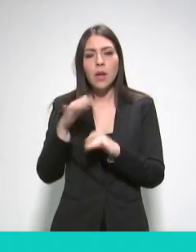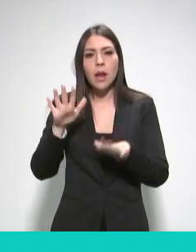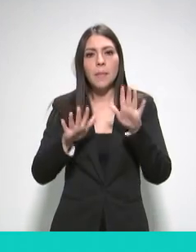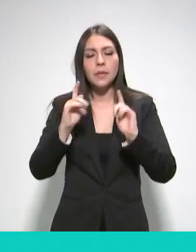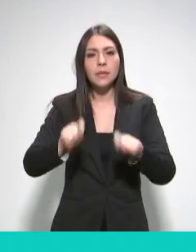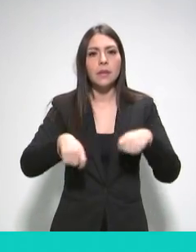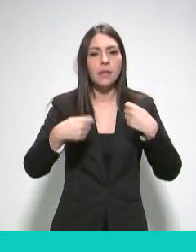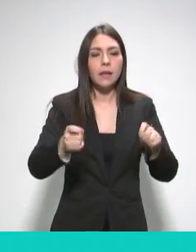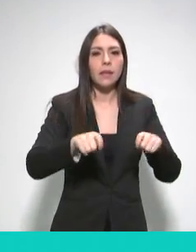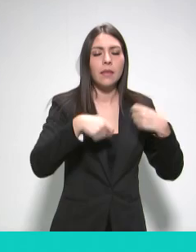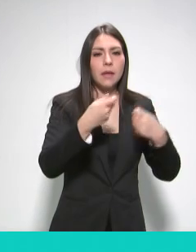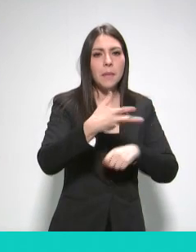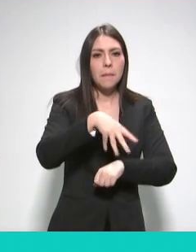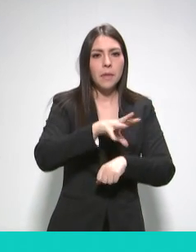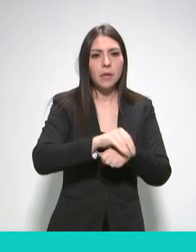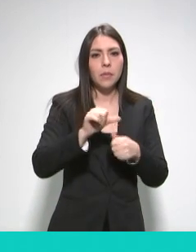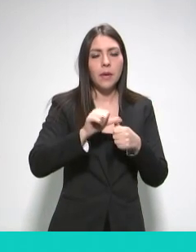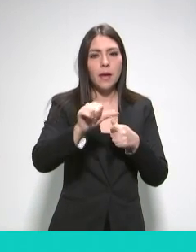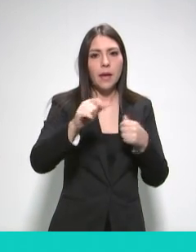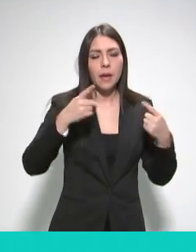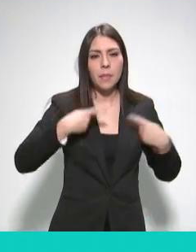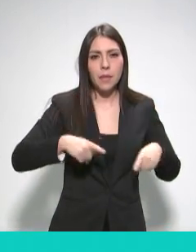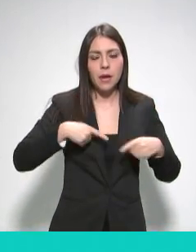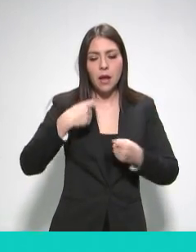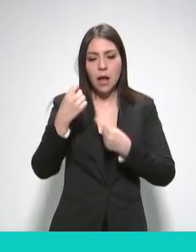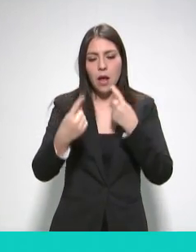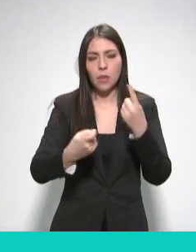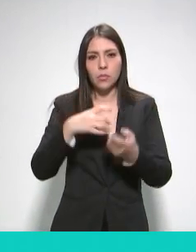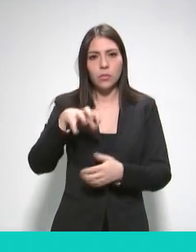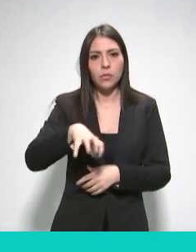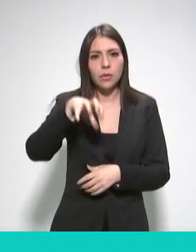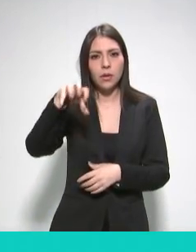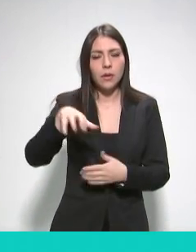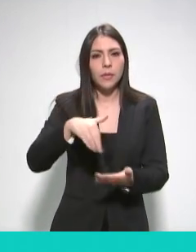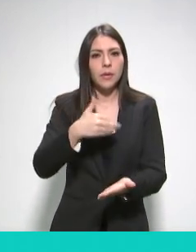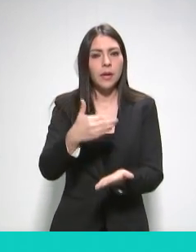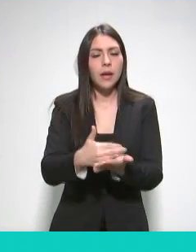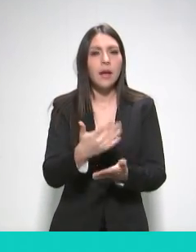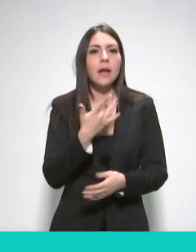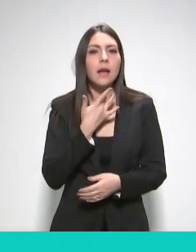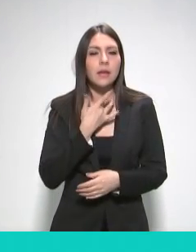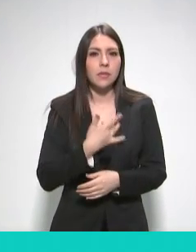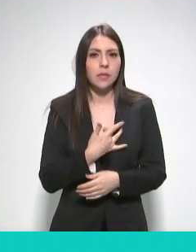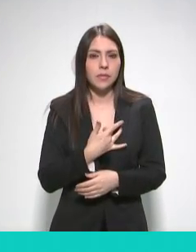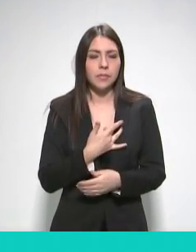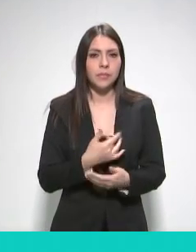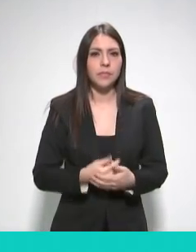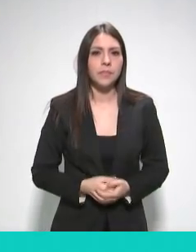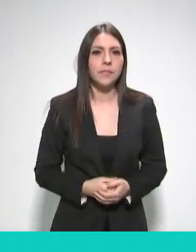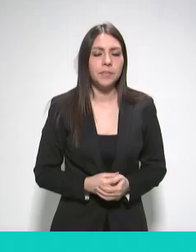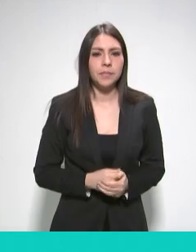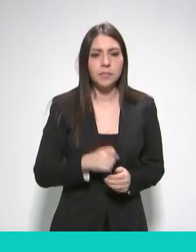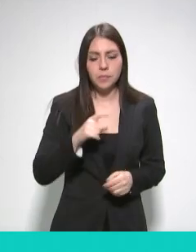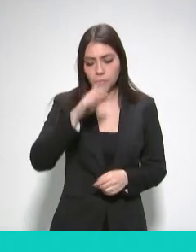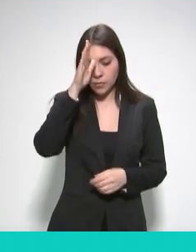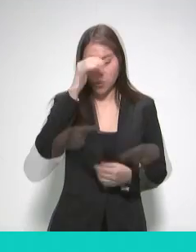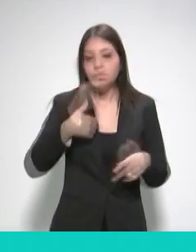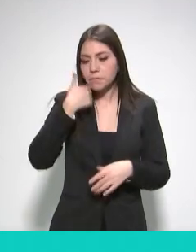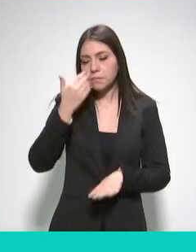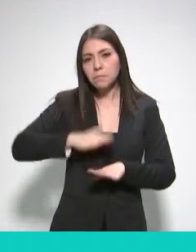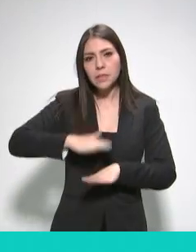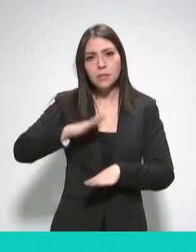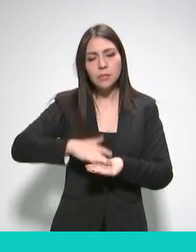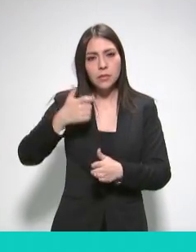encuentran el referente a las empresas a las que se les rescindió el contrato de franquicia y comercialización, por cuestiones como la venta de combustible de procedencia